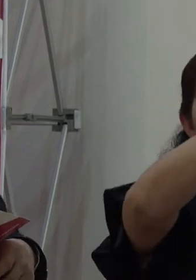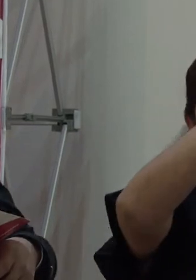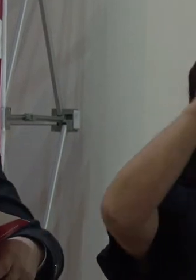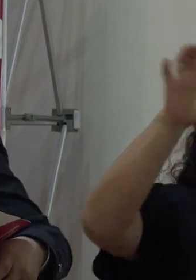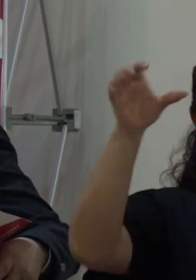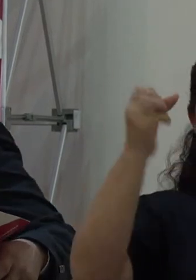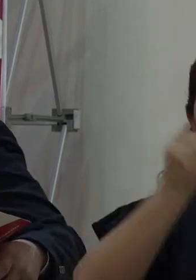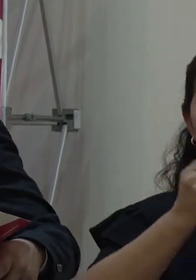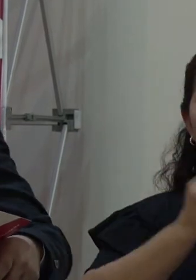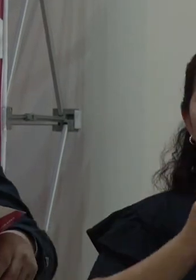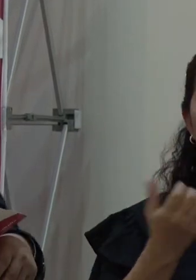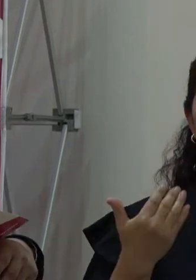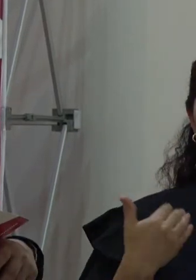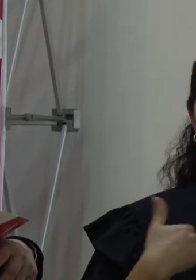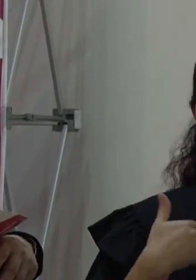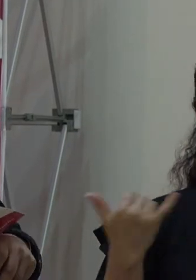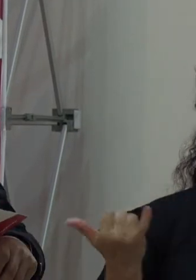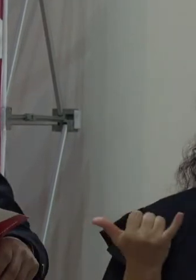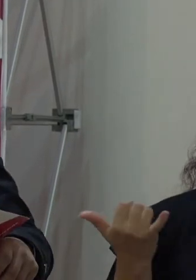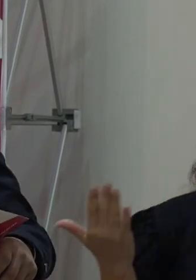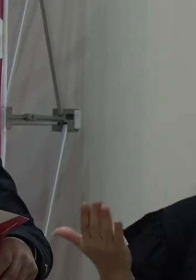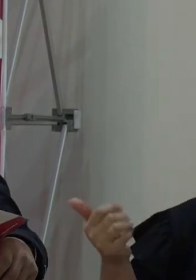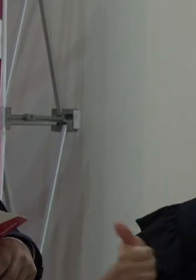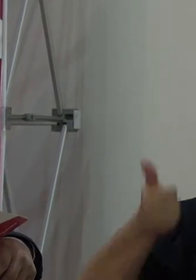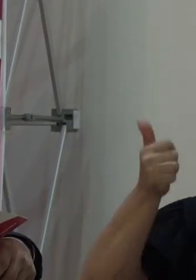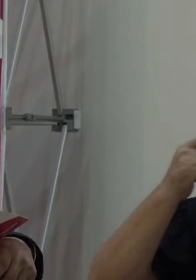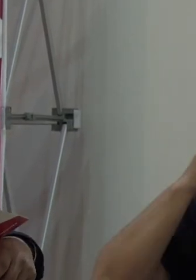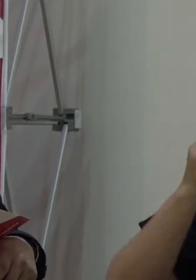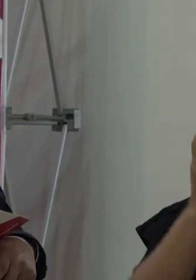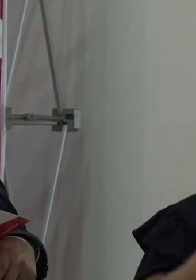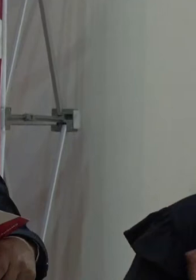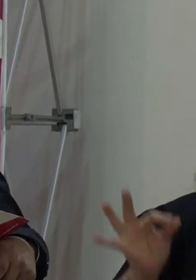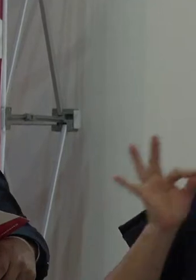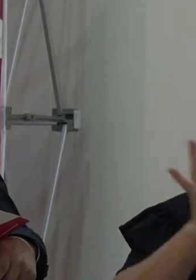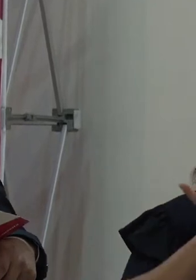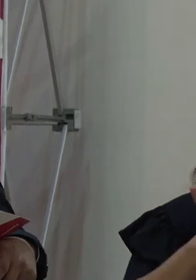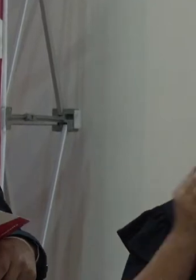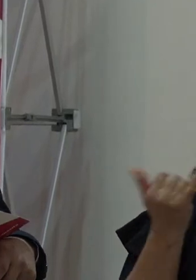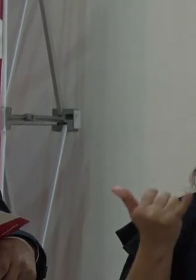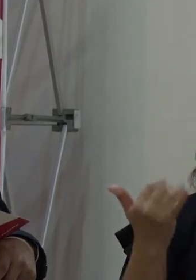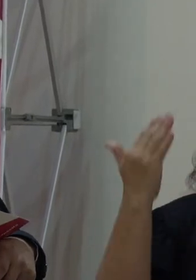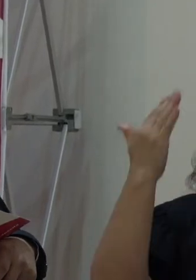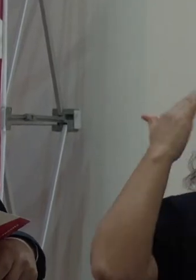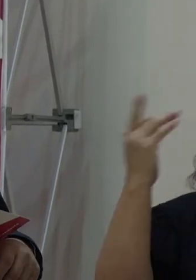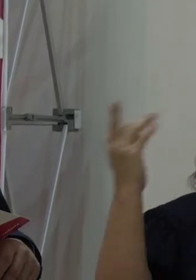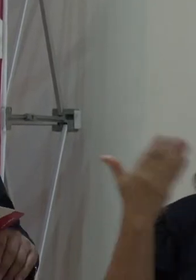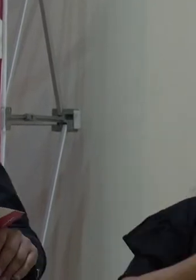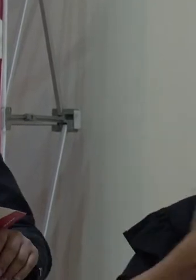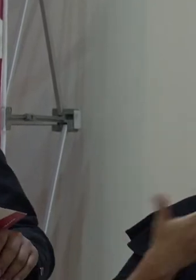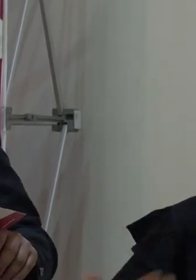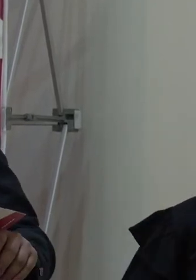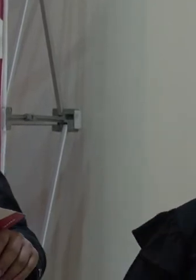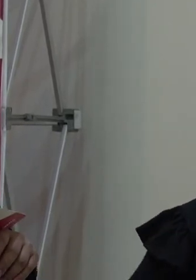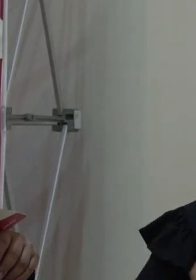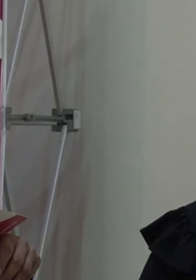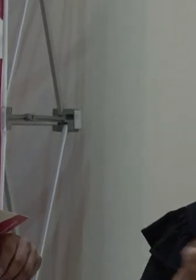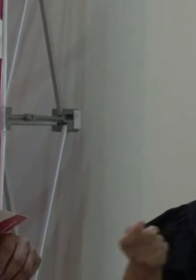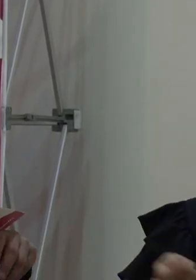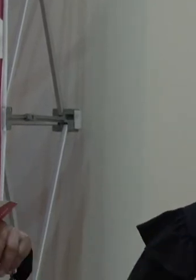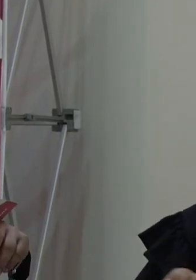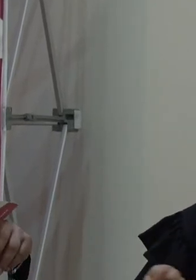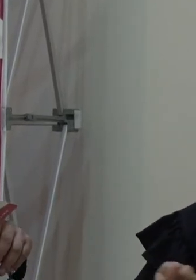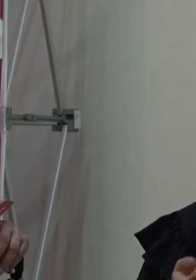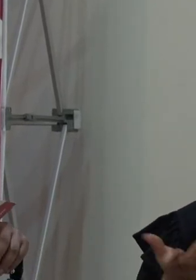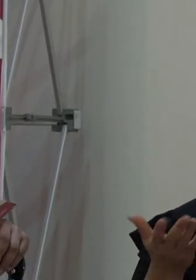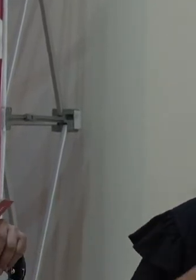una superintendenta, por ejemplo, que está a la cabeza de tan importante identidad. Tenemos una Presidente de la República. Tenemos Ministras de Estado.